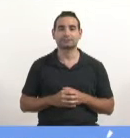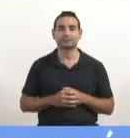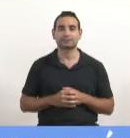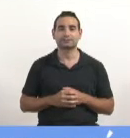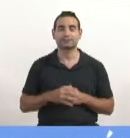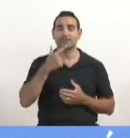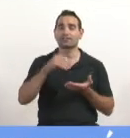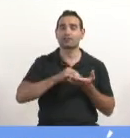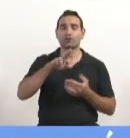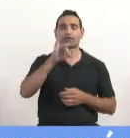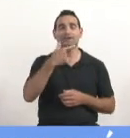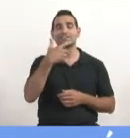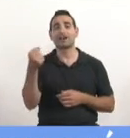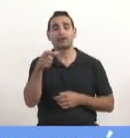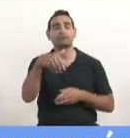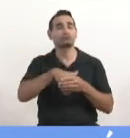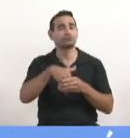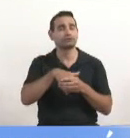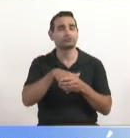Senador Rodríguez Sá, su voto.